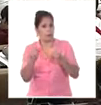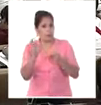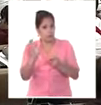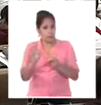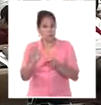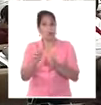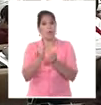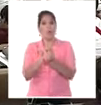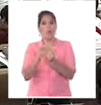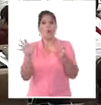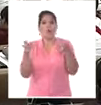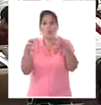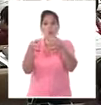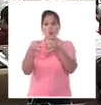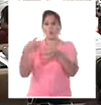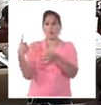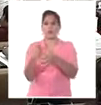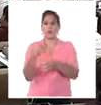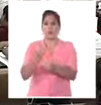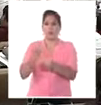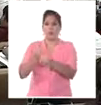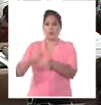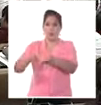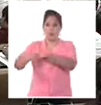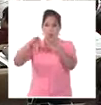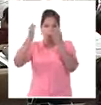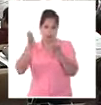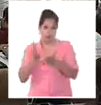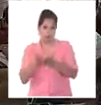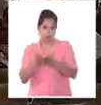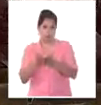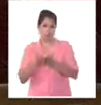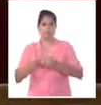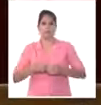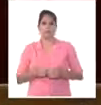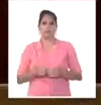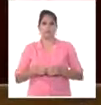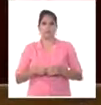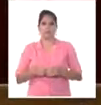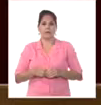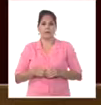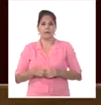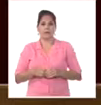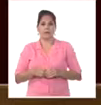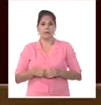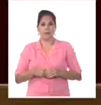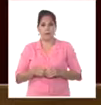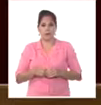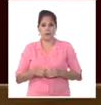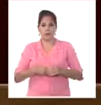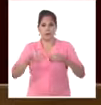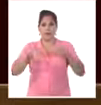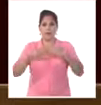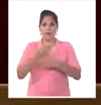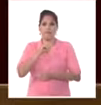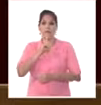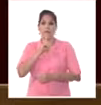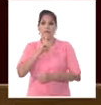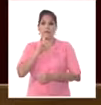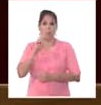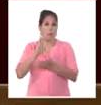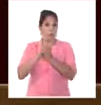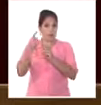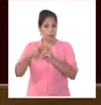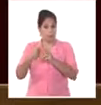clamó por la unidad de todos los trabajadores del mundo en pos de su emancipación. Será el viernes 5 de mayo cuando